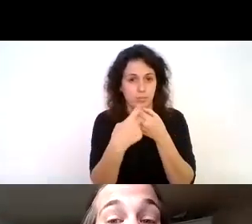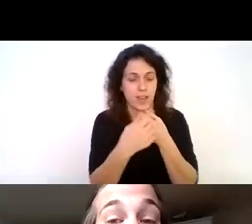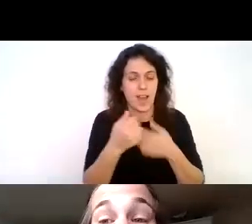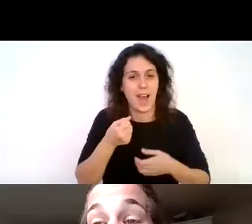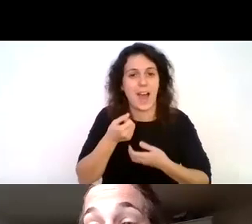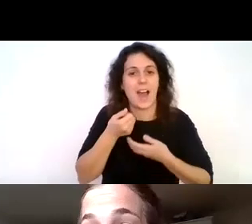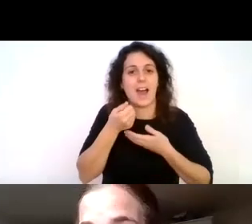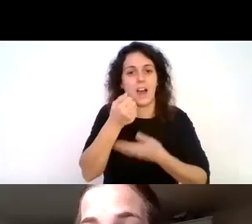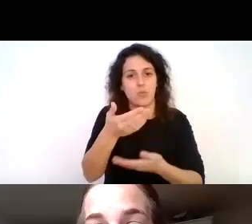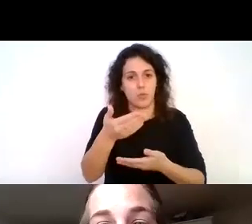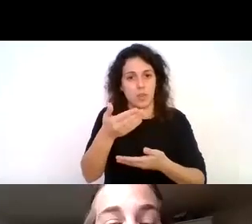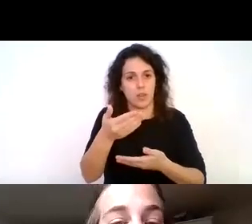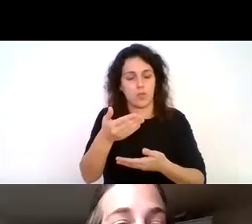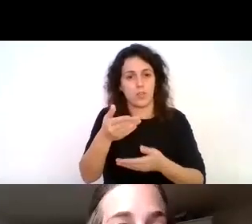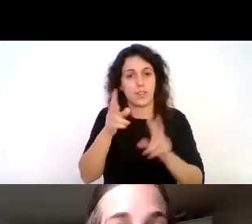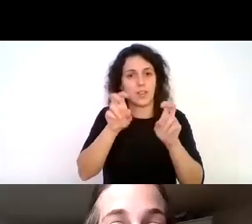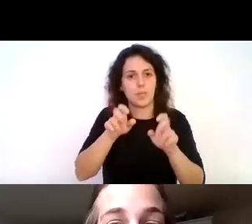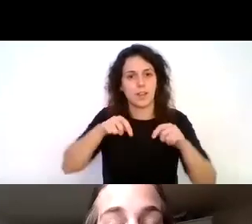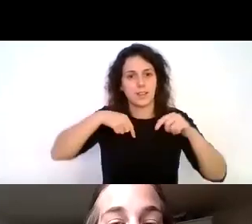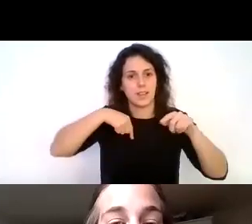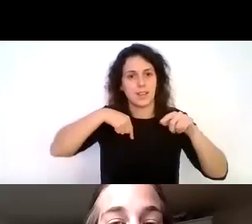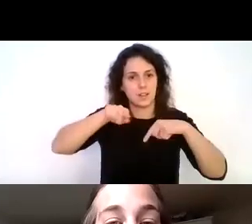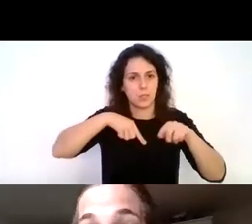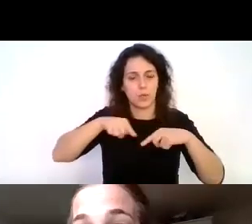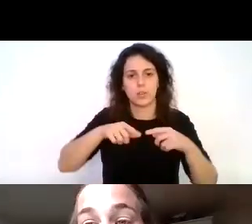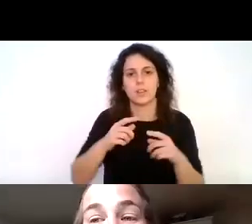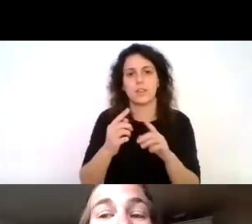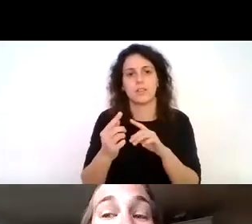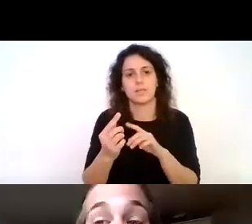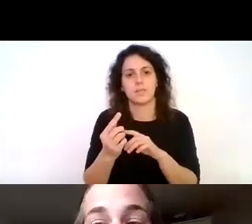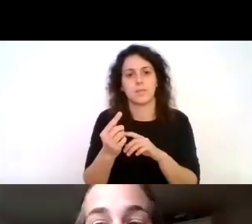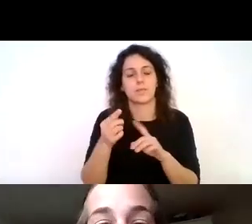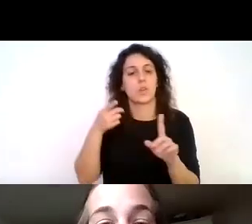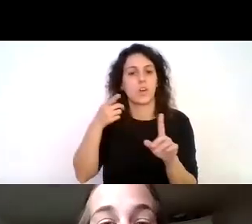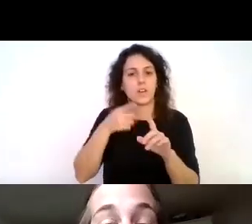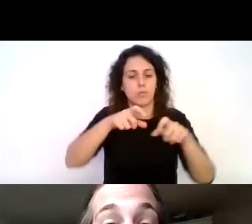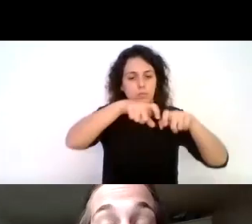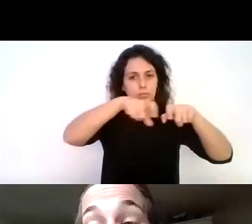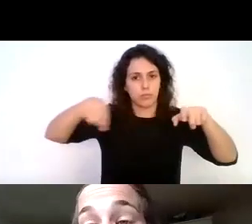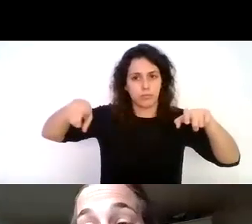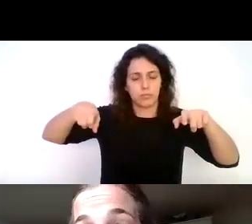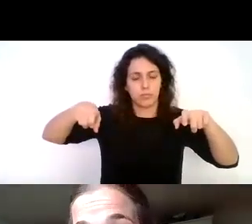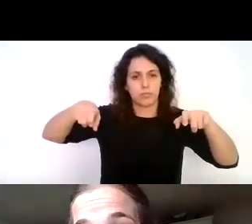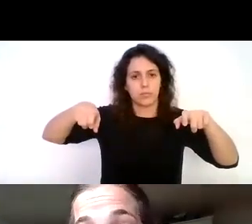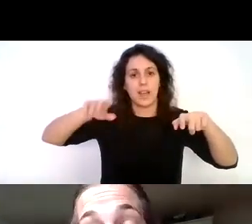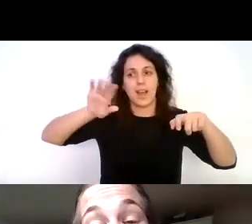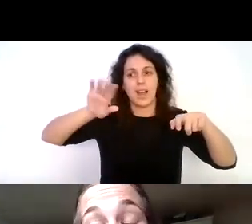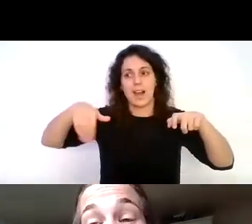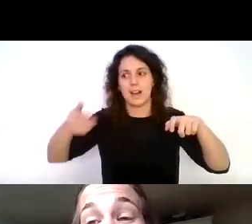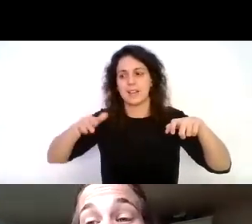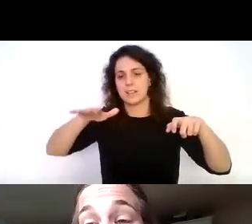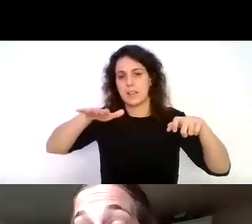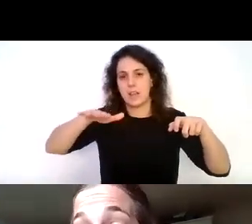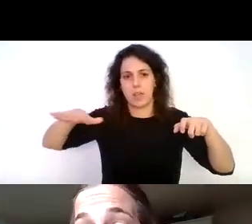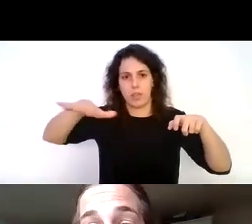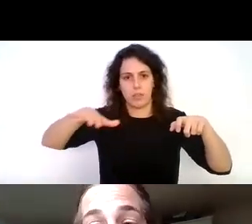en el transporte en el relevo para poder llegar a la junta que es el